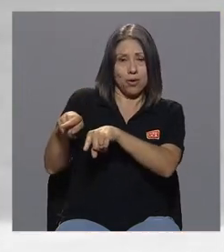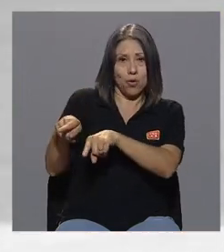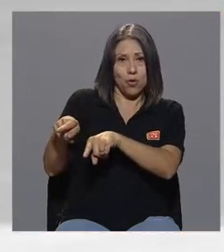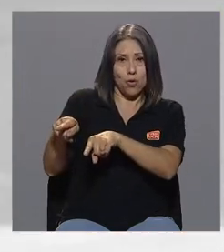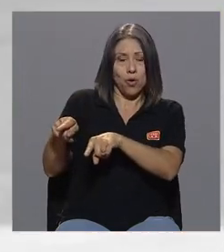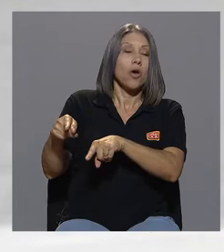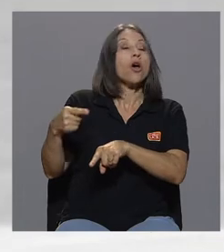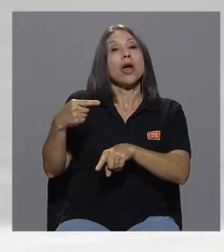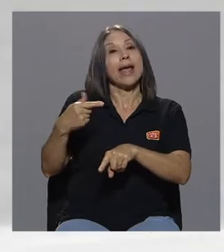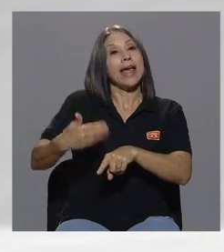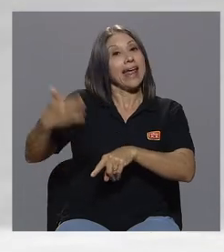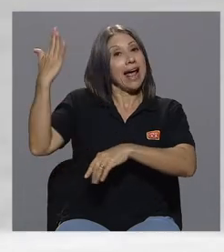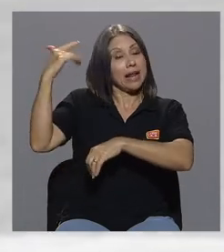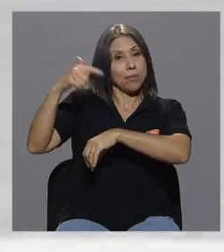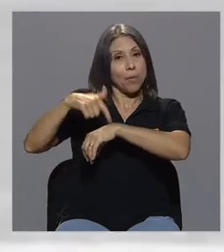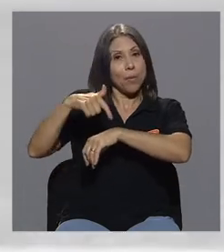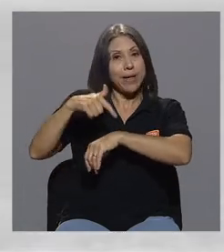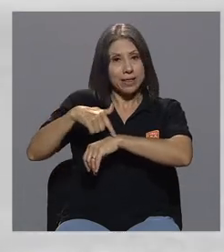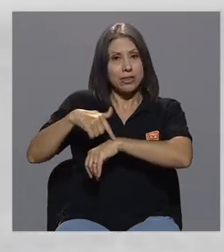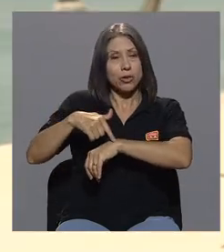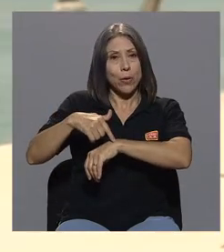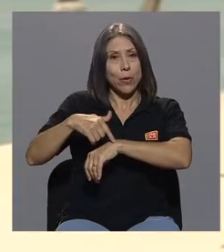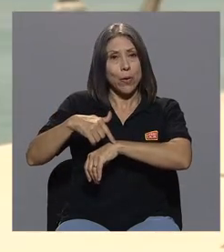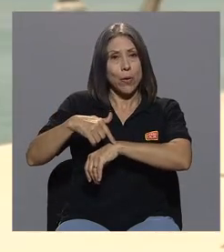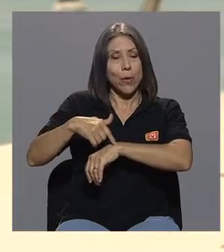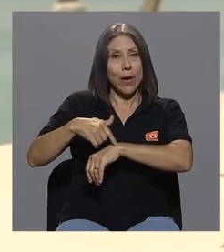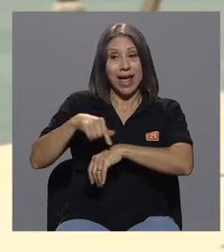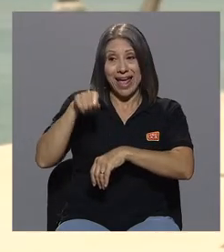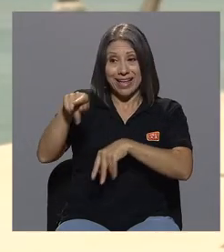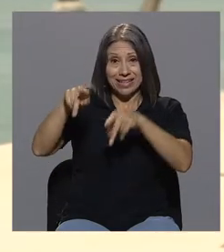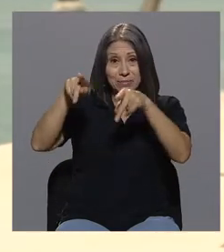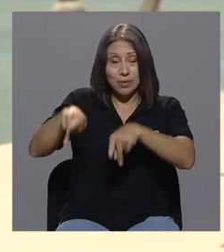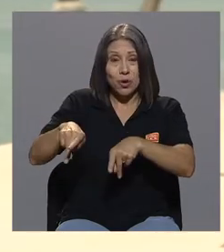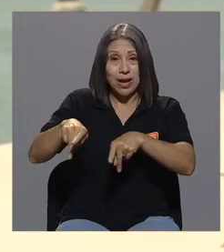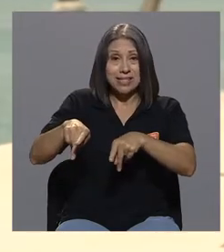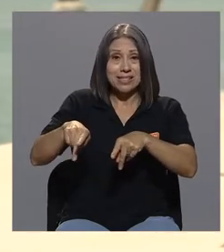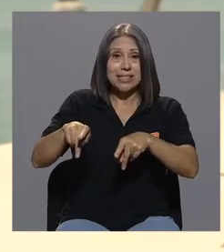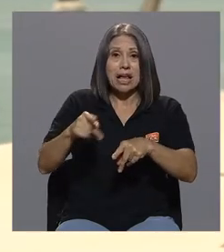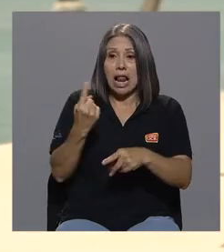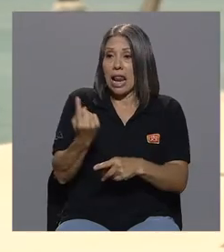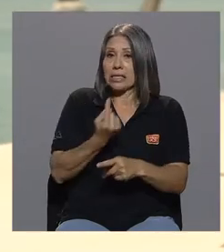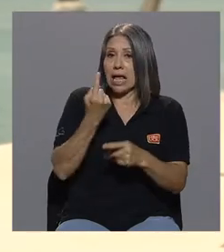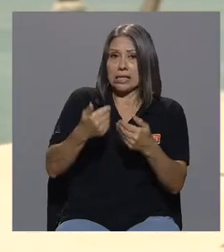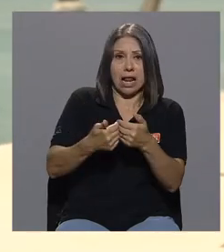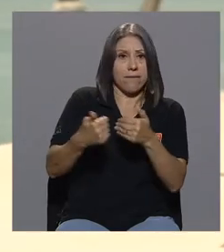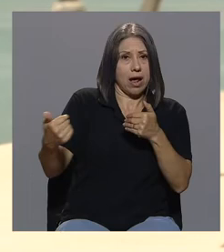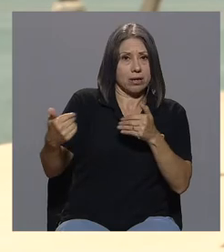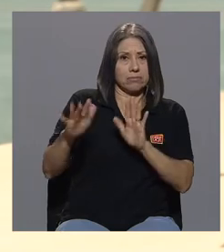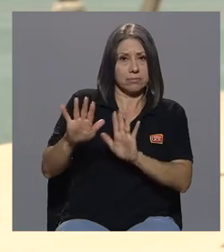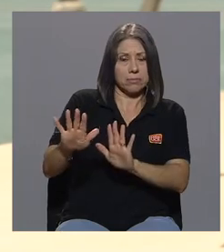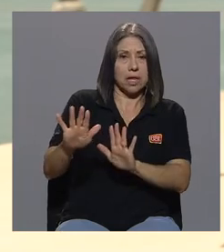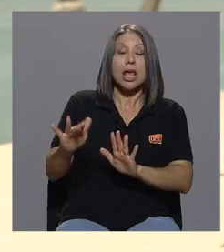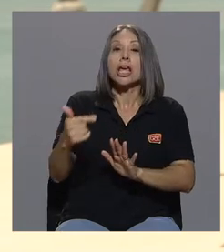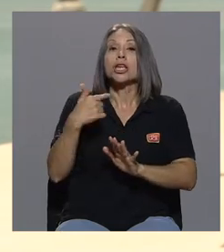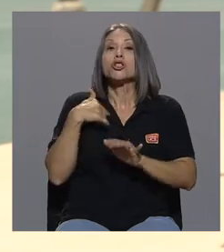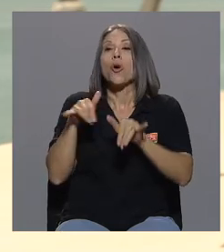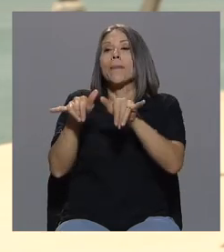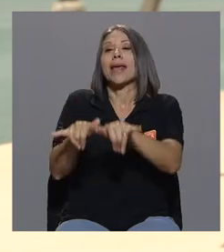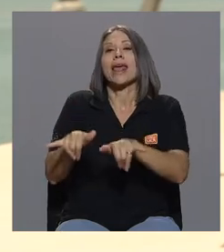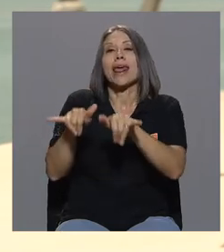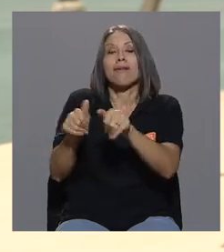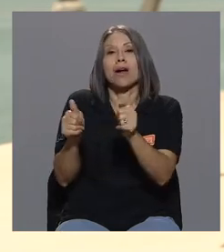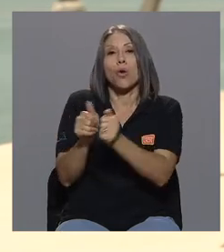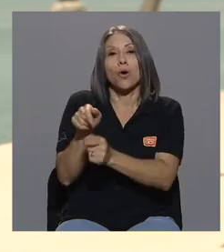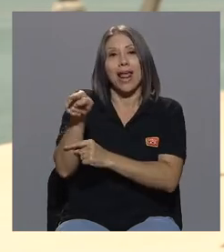en ese momento los aislaban, aislaban a las personas. Y yo me quedaba en el cubículo con él,